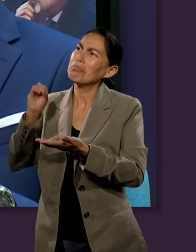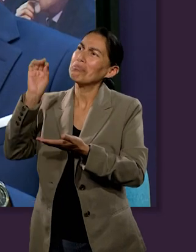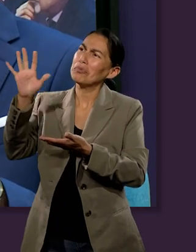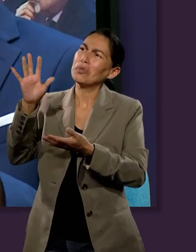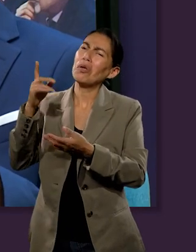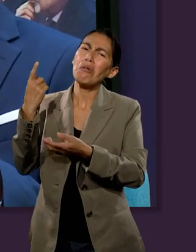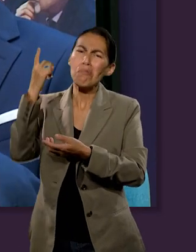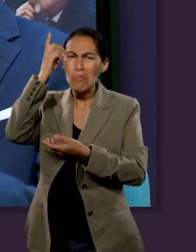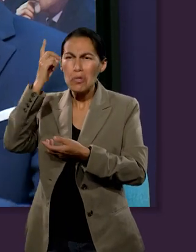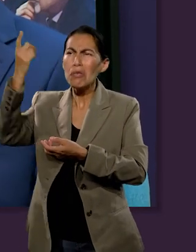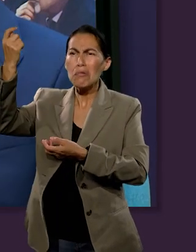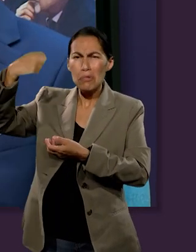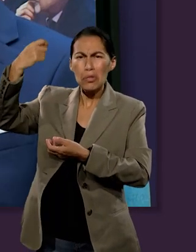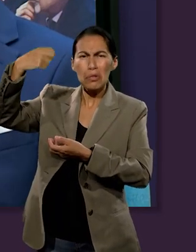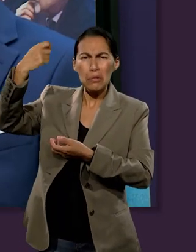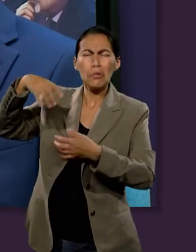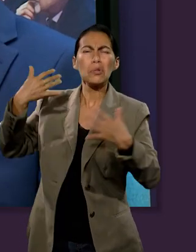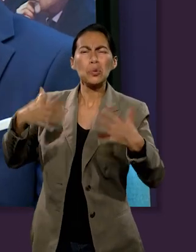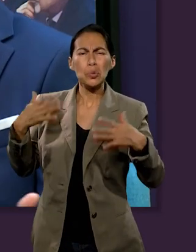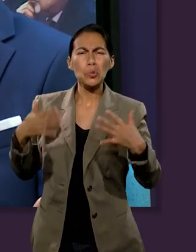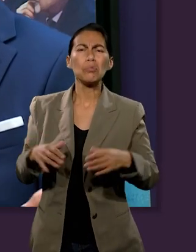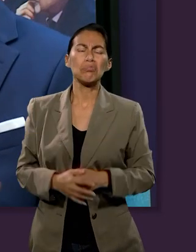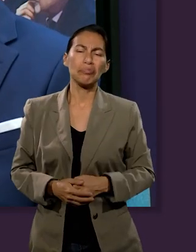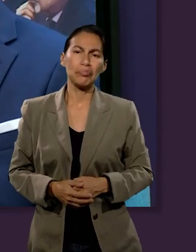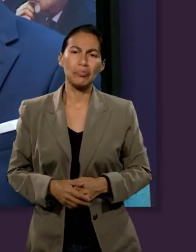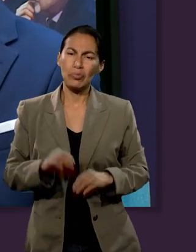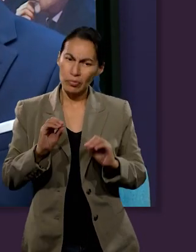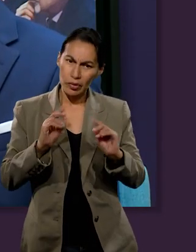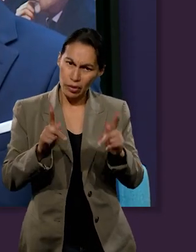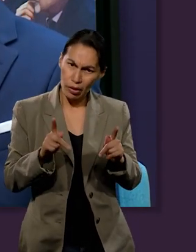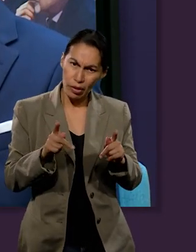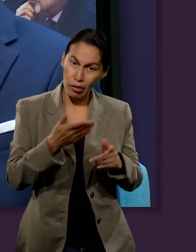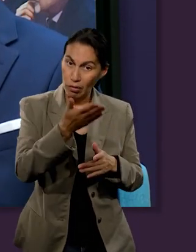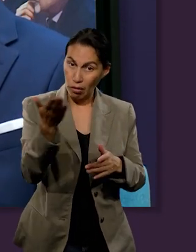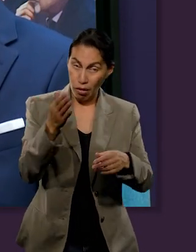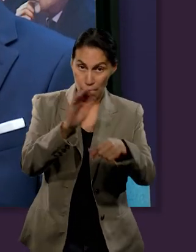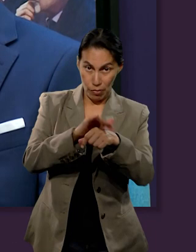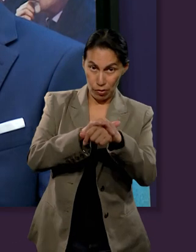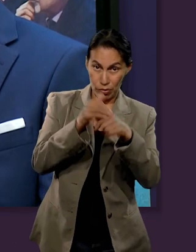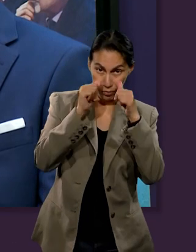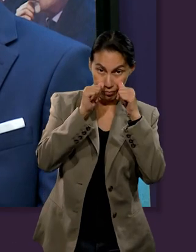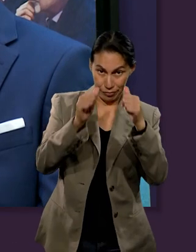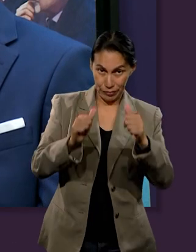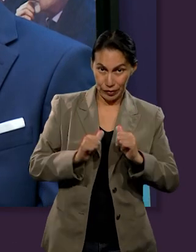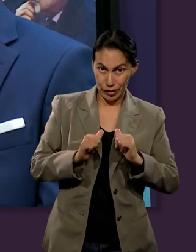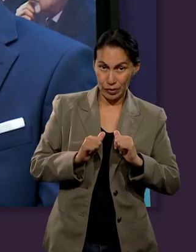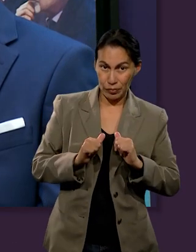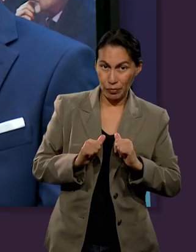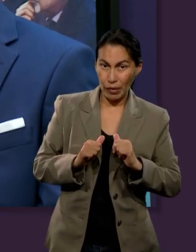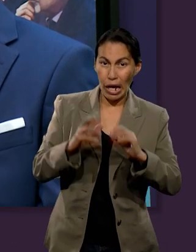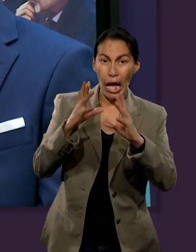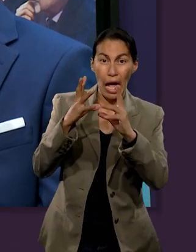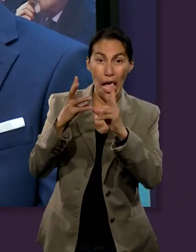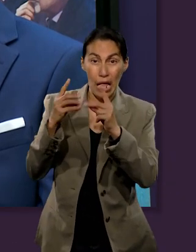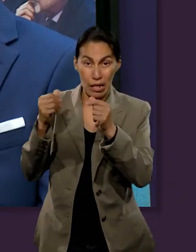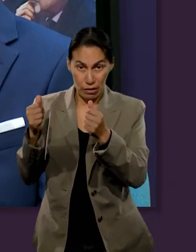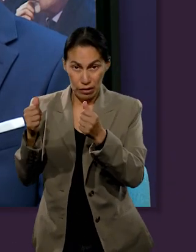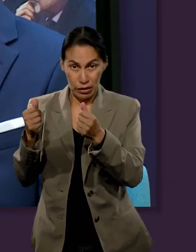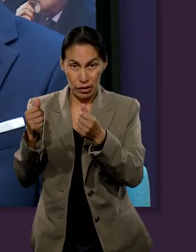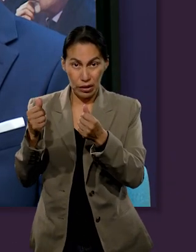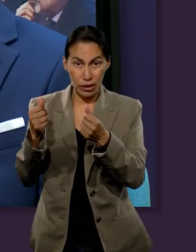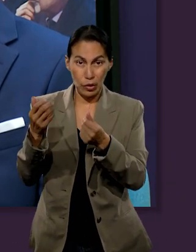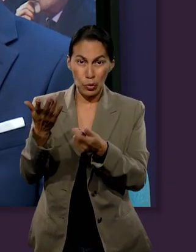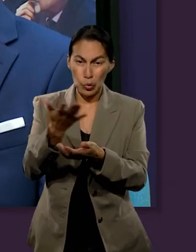Entonces, de ahí nosotros dimos el diezmo y pudimos ver las bendiciones de Dios de muchas formas. Ok, así que para nuestros amigos que nos escuchan, bueno,